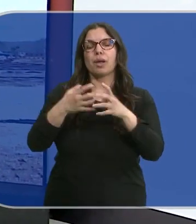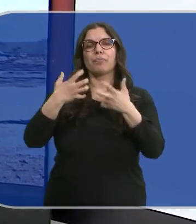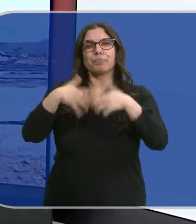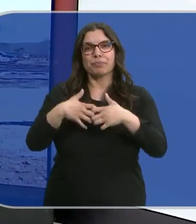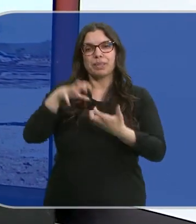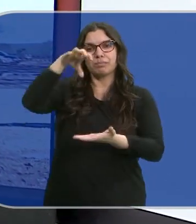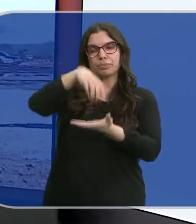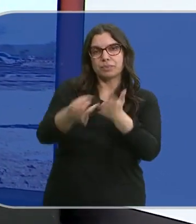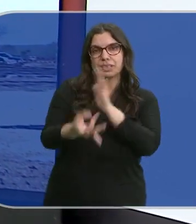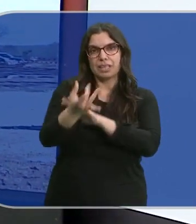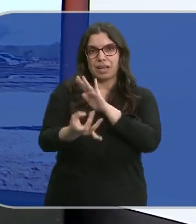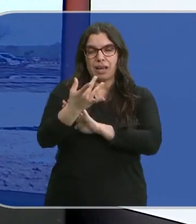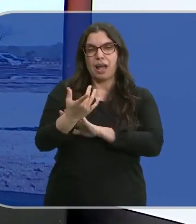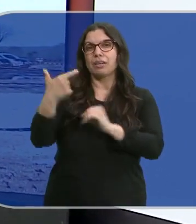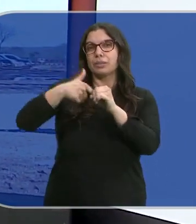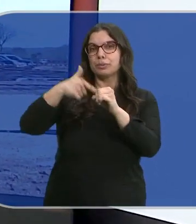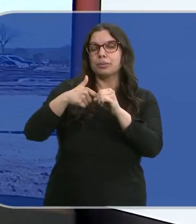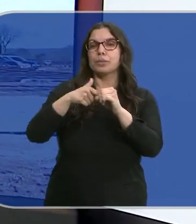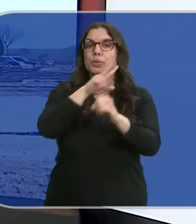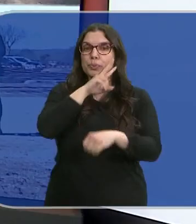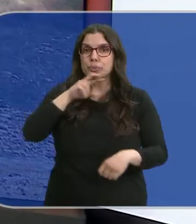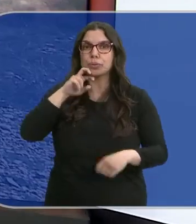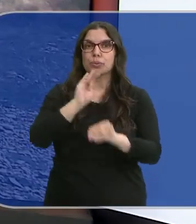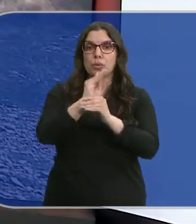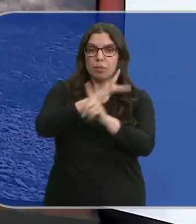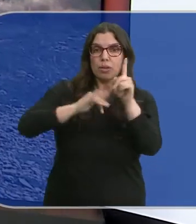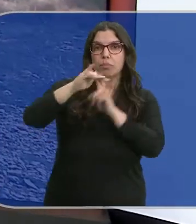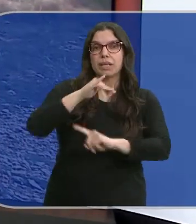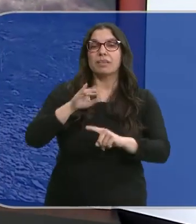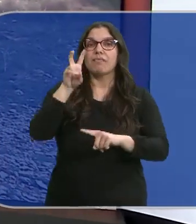planta de producción de combustible sostenible para aviación. Lucía Navas.